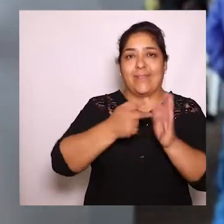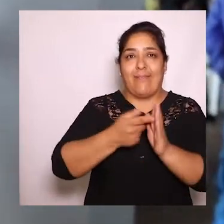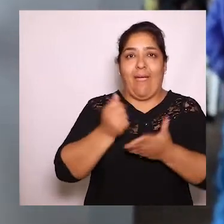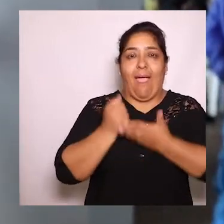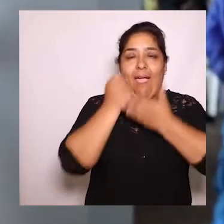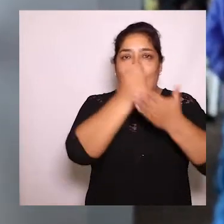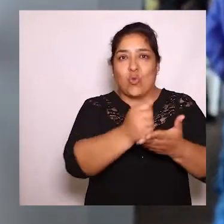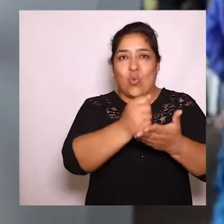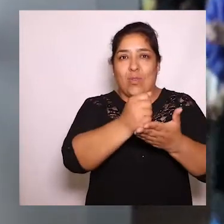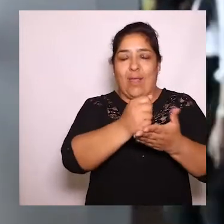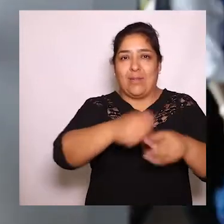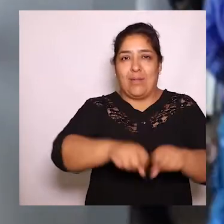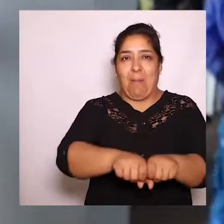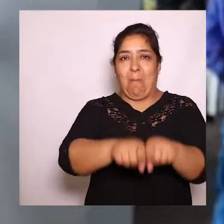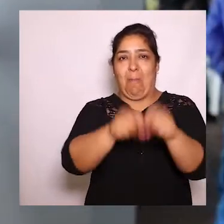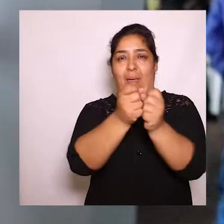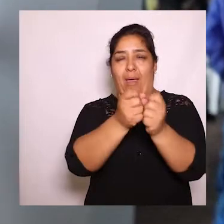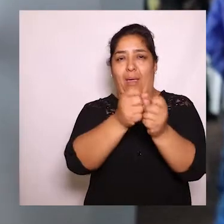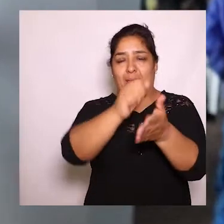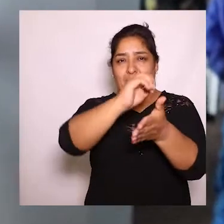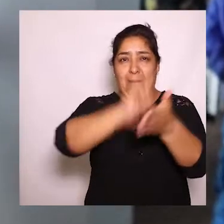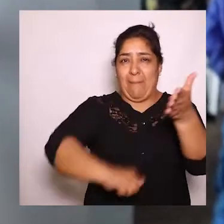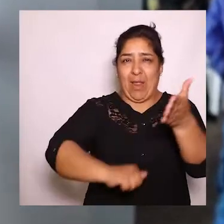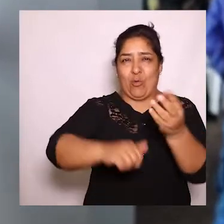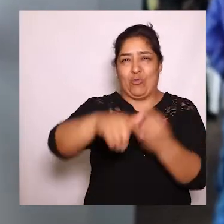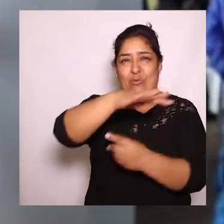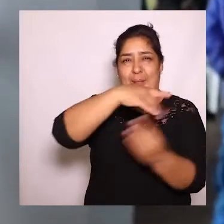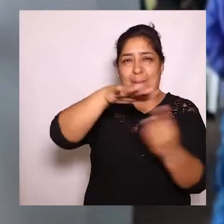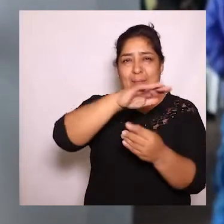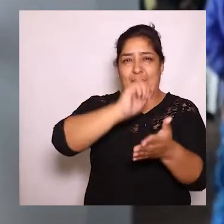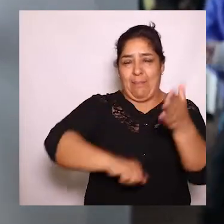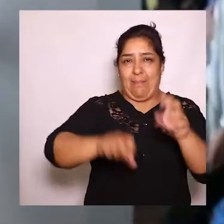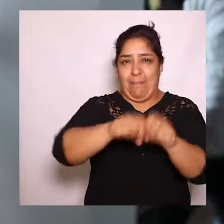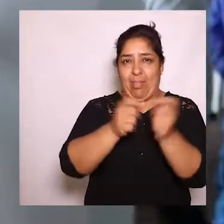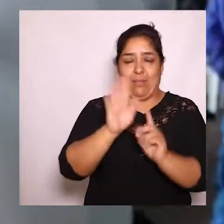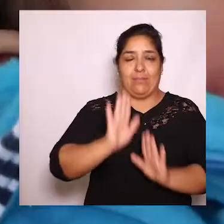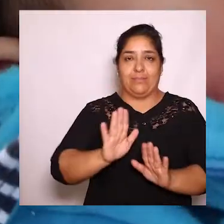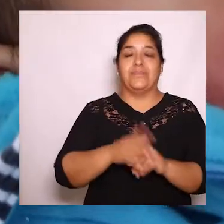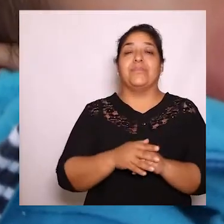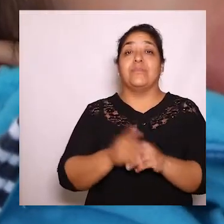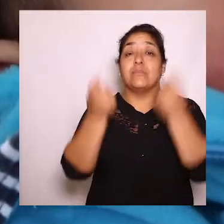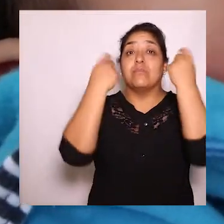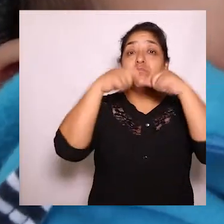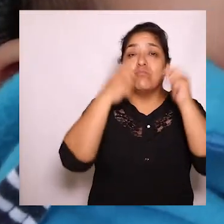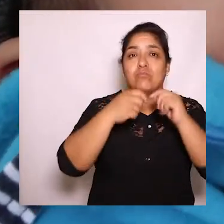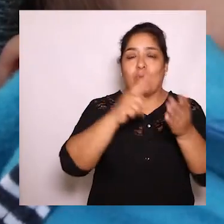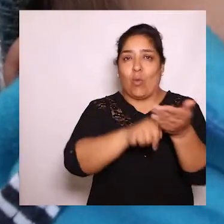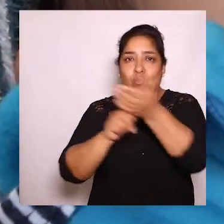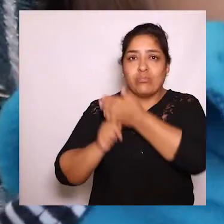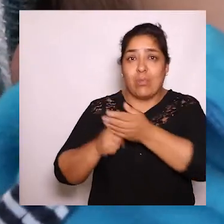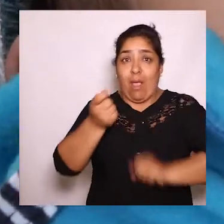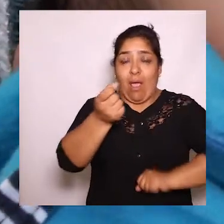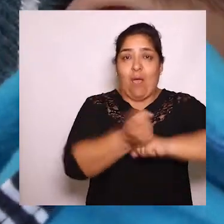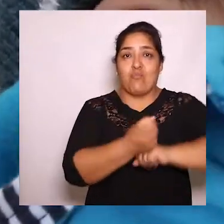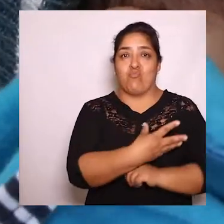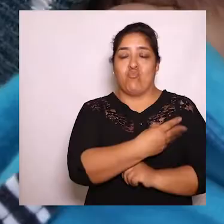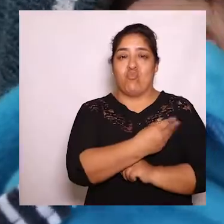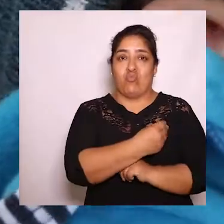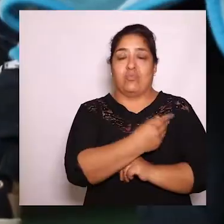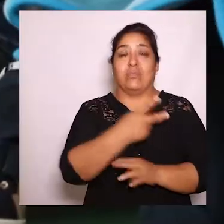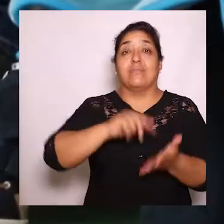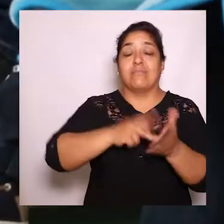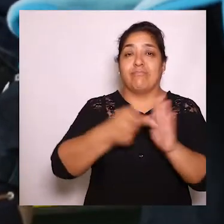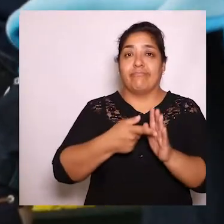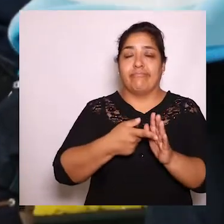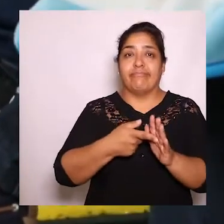leche materna contribuye a disminuir todo ese daño que le estamos haciendo al medio ambiente. La protección, promoción y